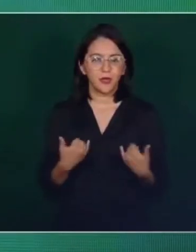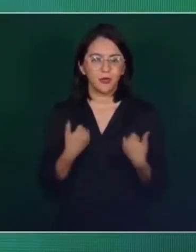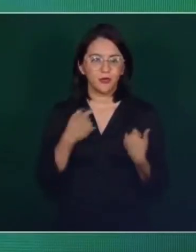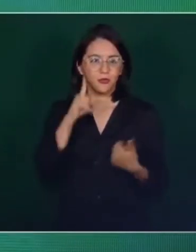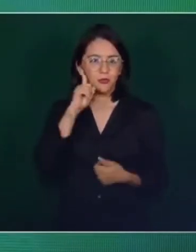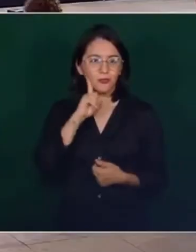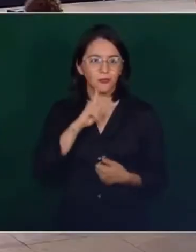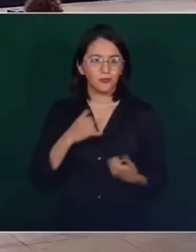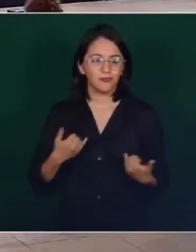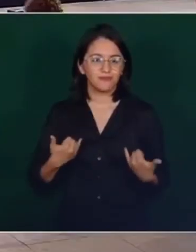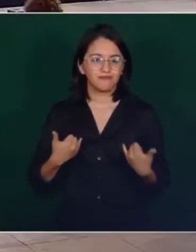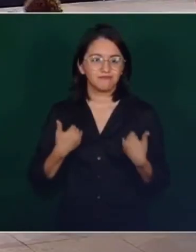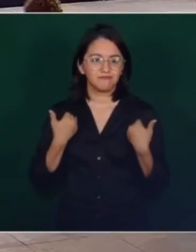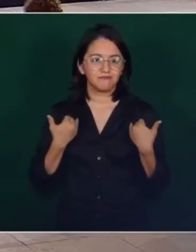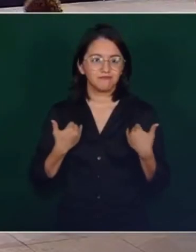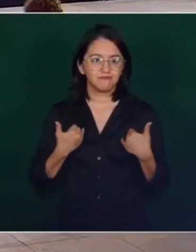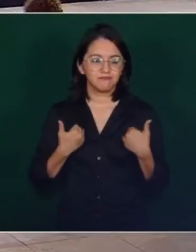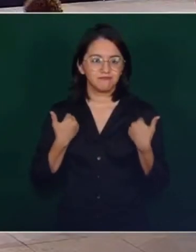vida